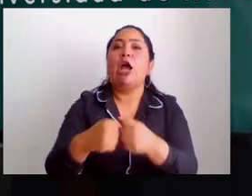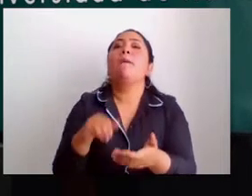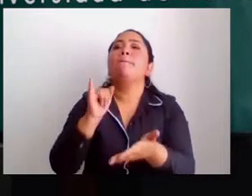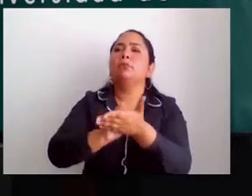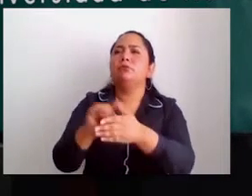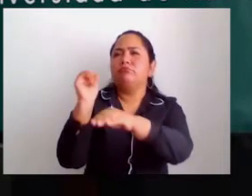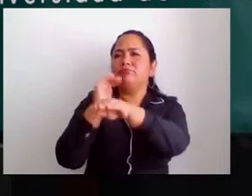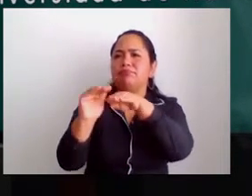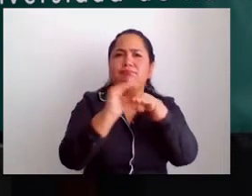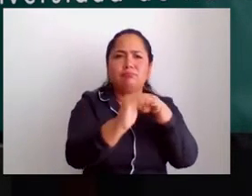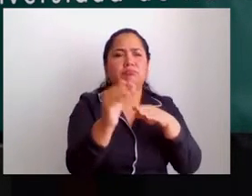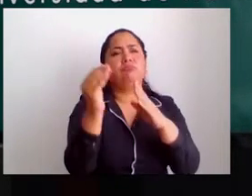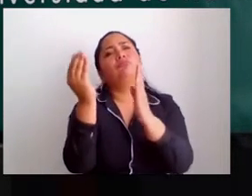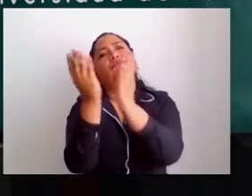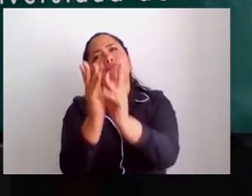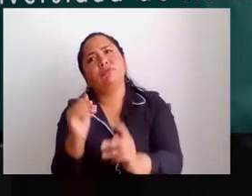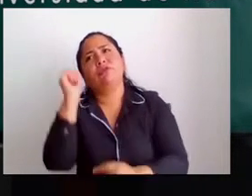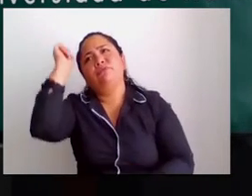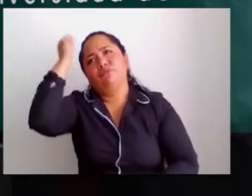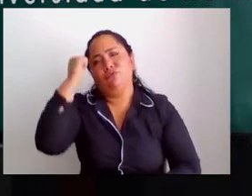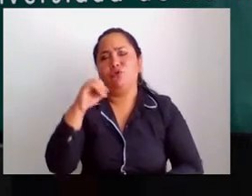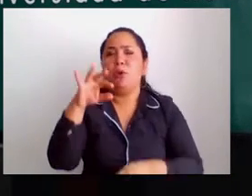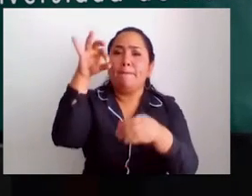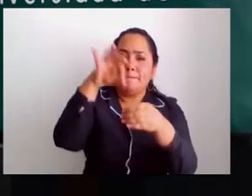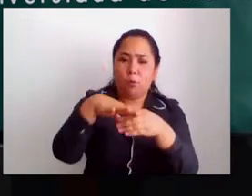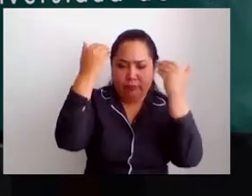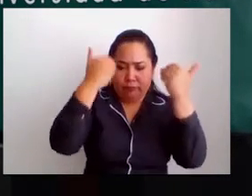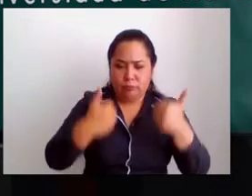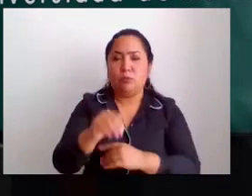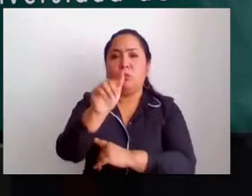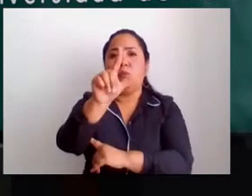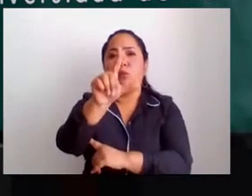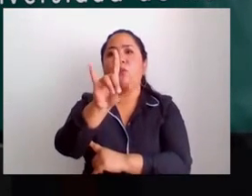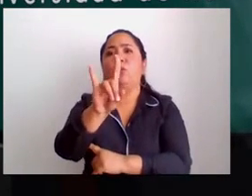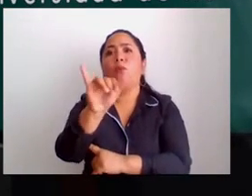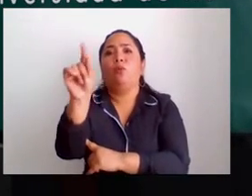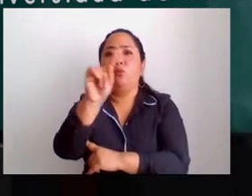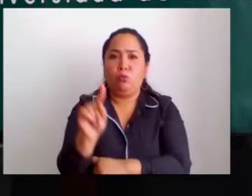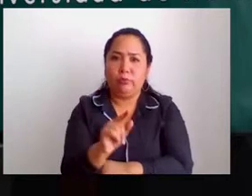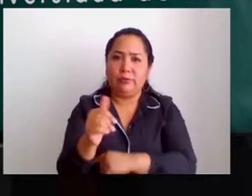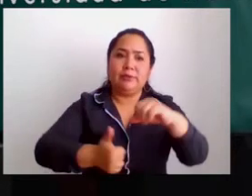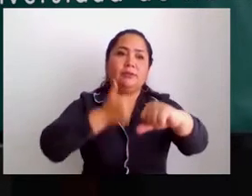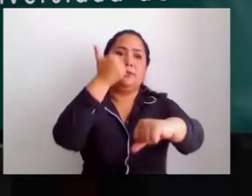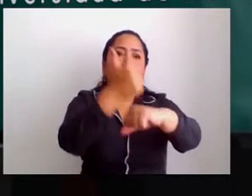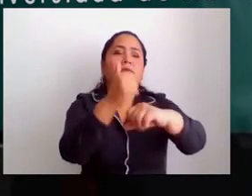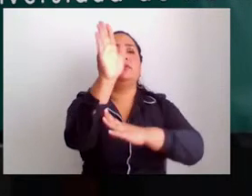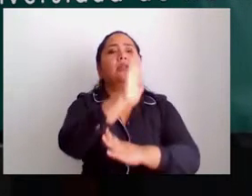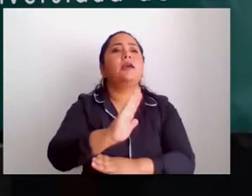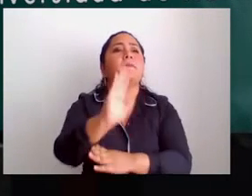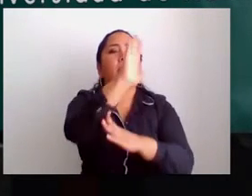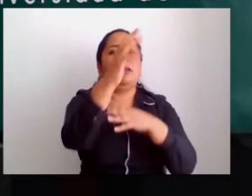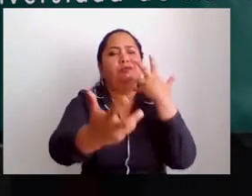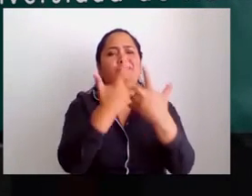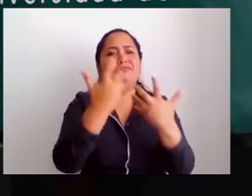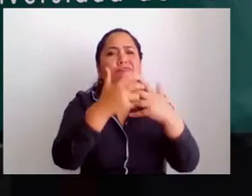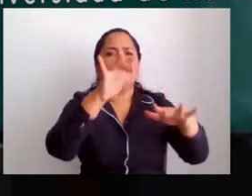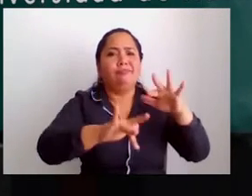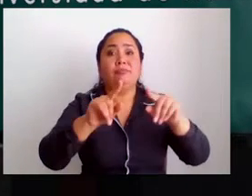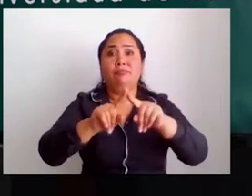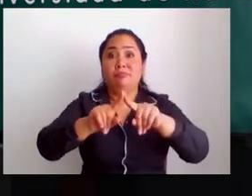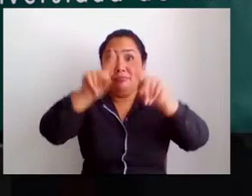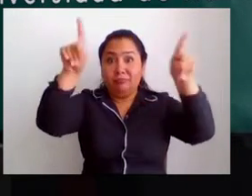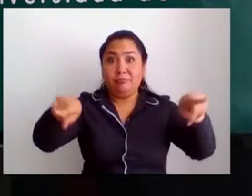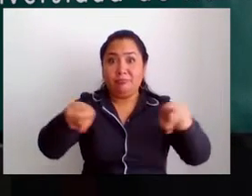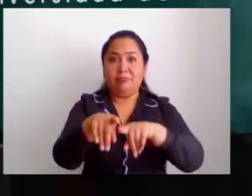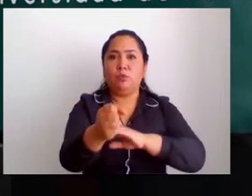estudiantes y a los docentes a que voten por el candidato Luis Obey Mar Estrada a director del departamento de sistemas.